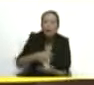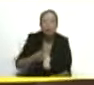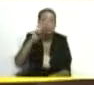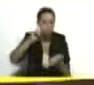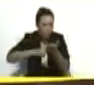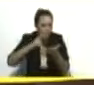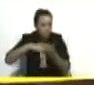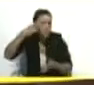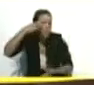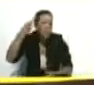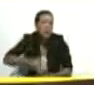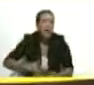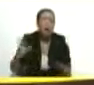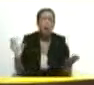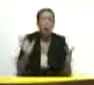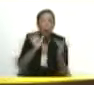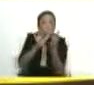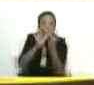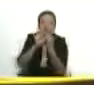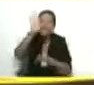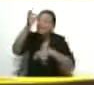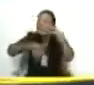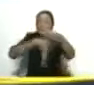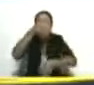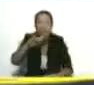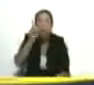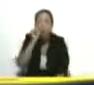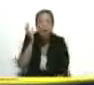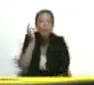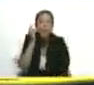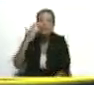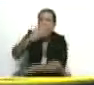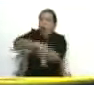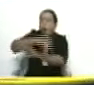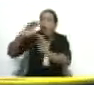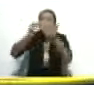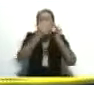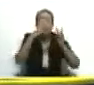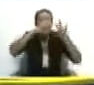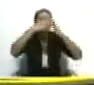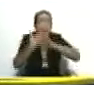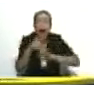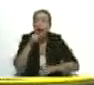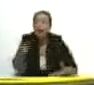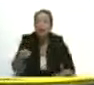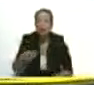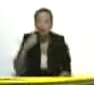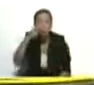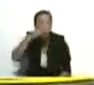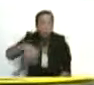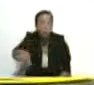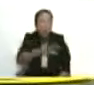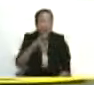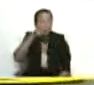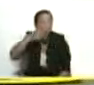verdades. Conectarnos siempre con el hombre y la mujer de a pie. Porque somos pueblo.